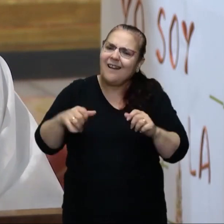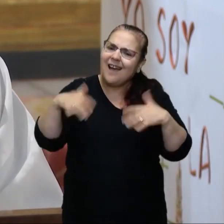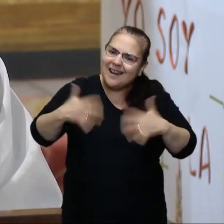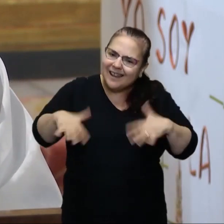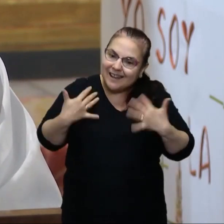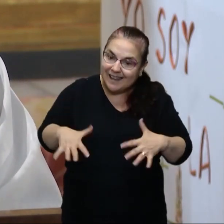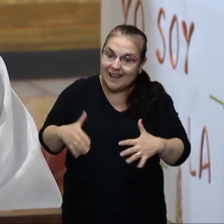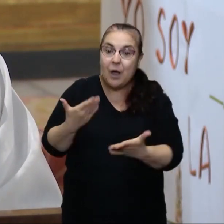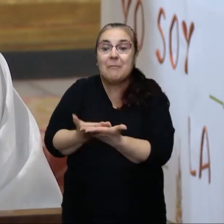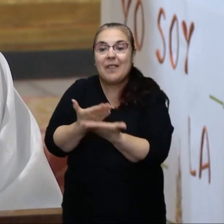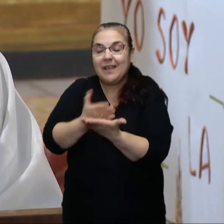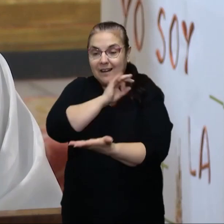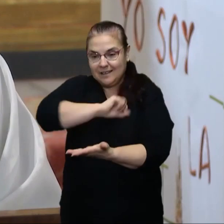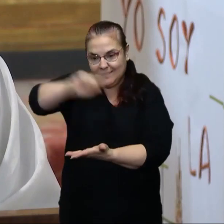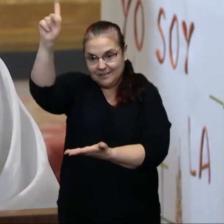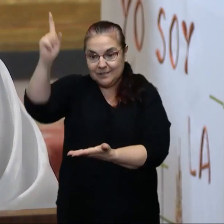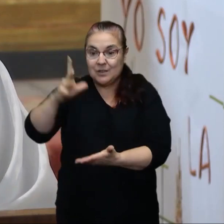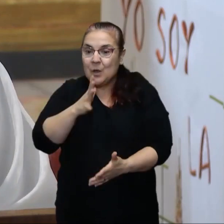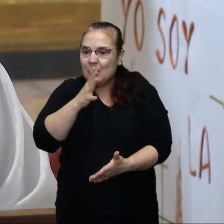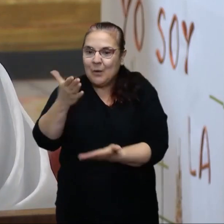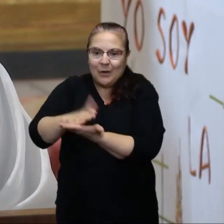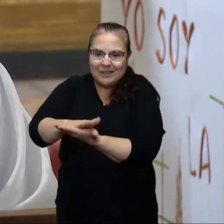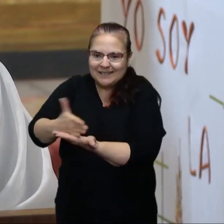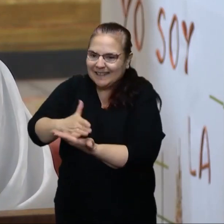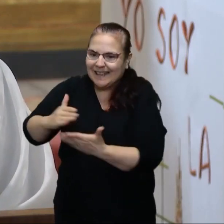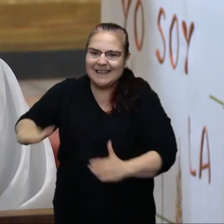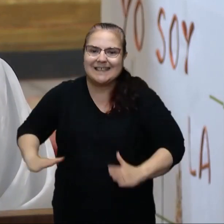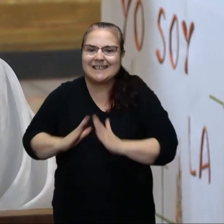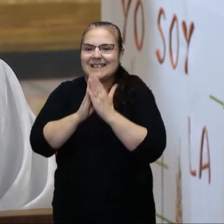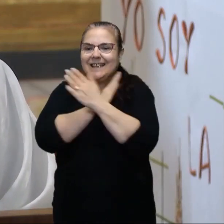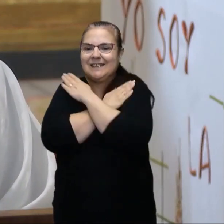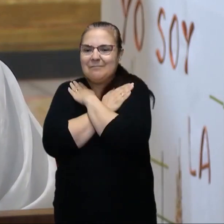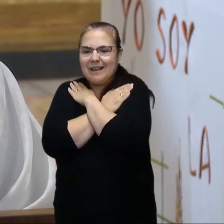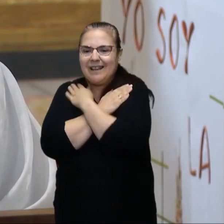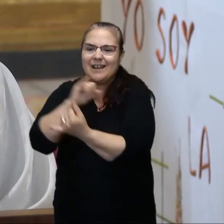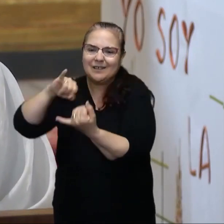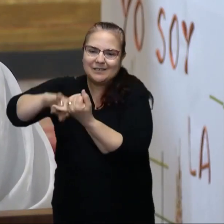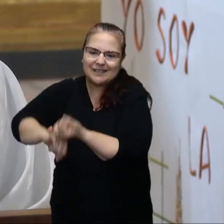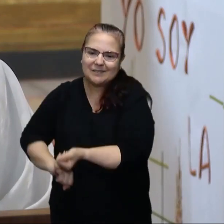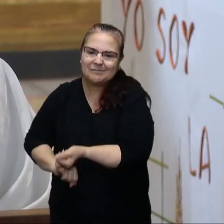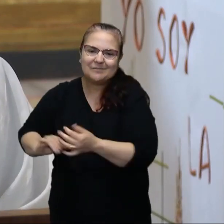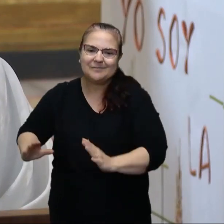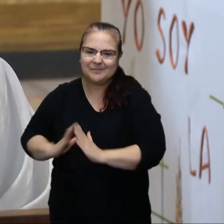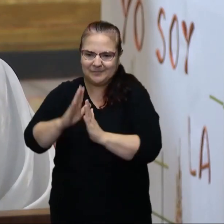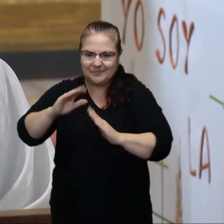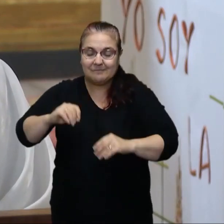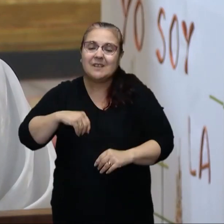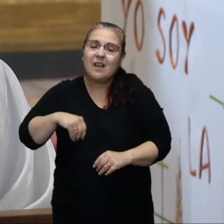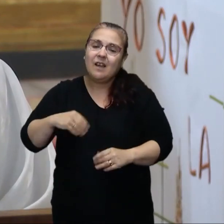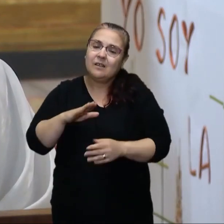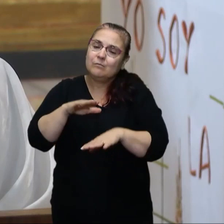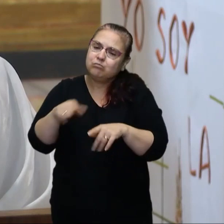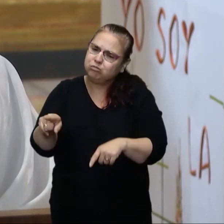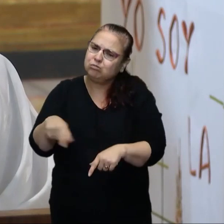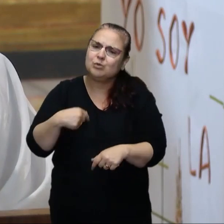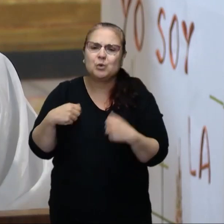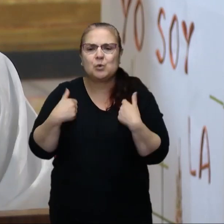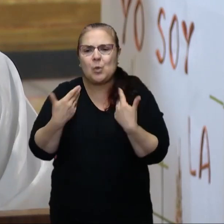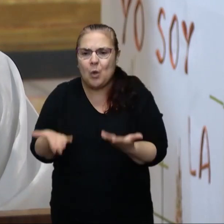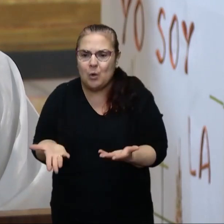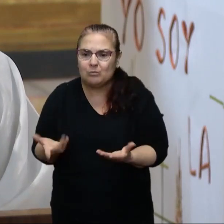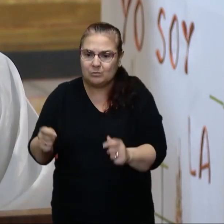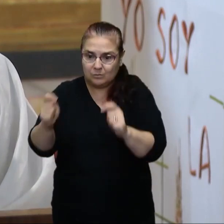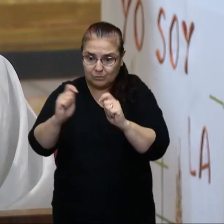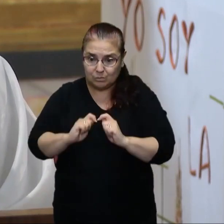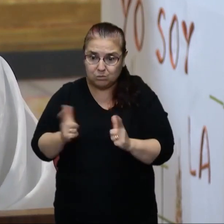Vamos a pedirle al Señor, por intercesión de Santa María, esposa del Espíritu Santo. Custódianos tu don. O sea,